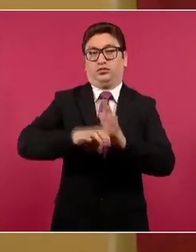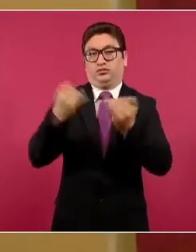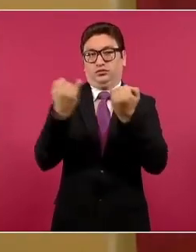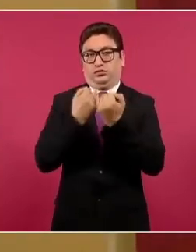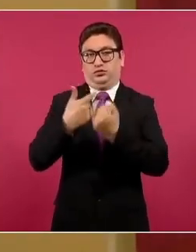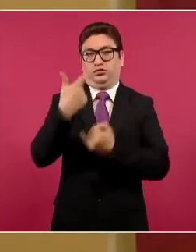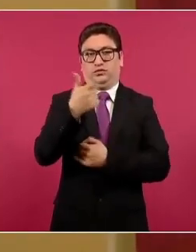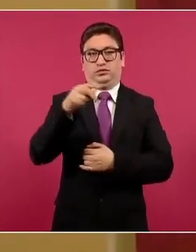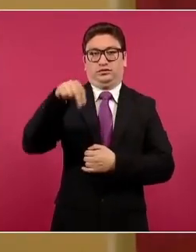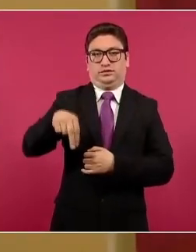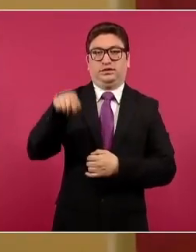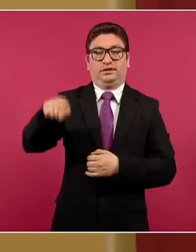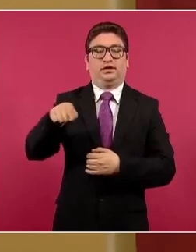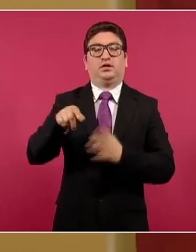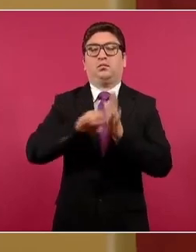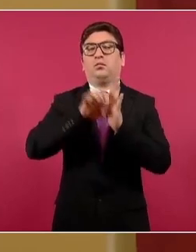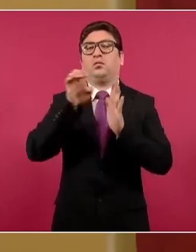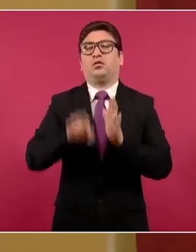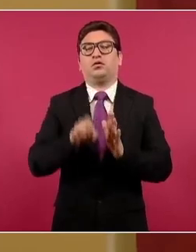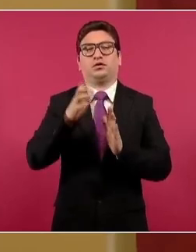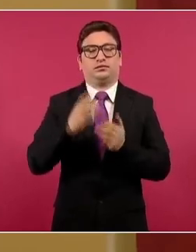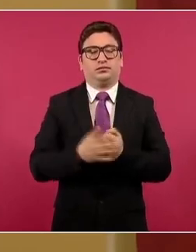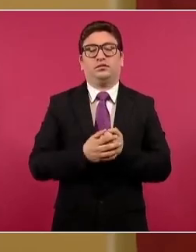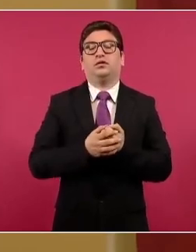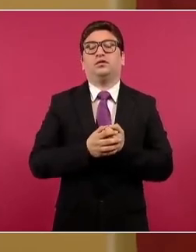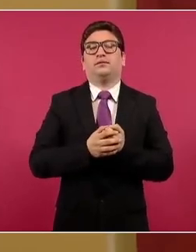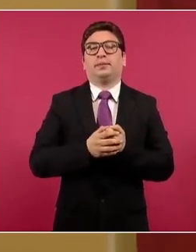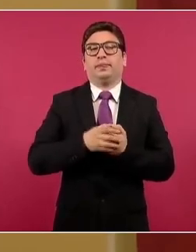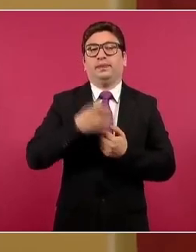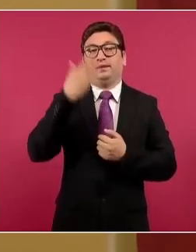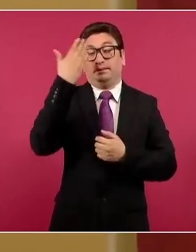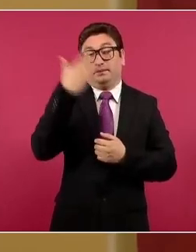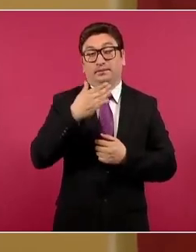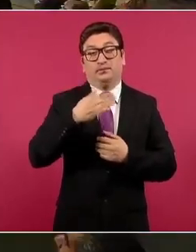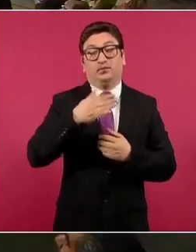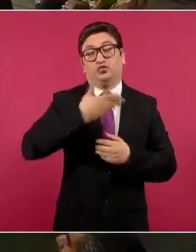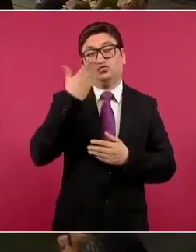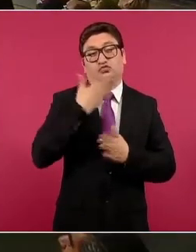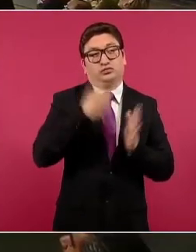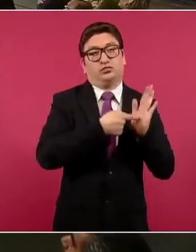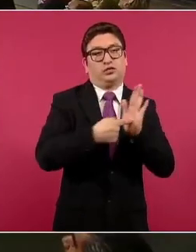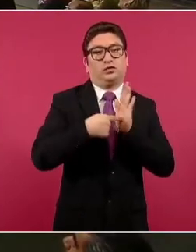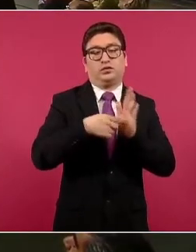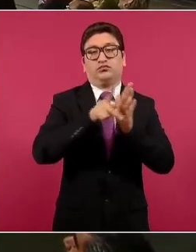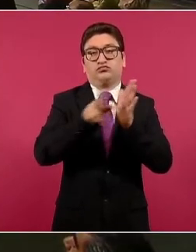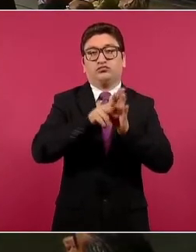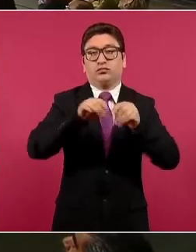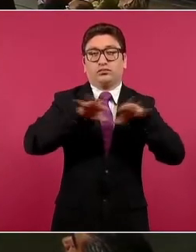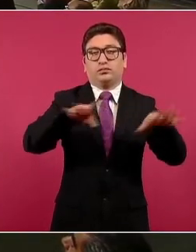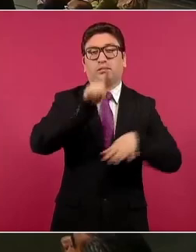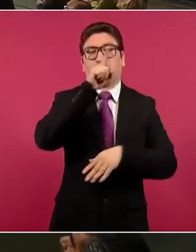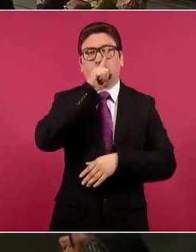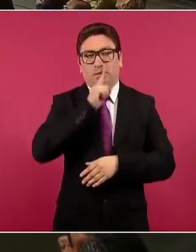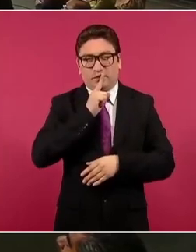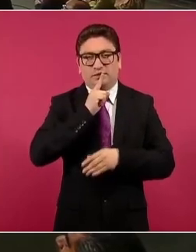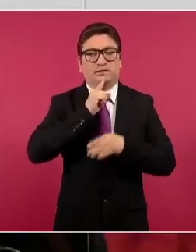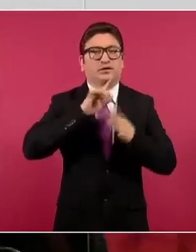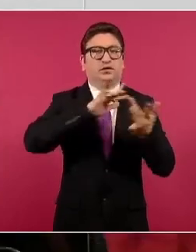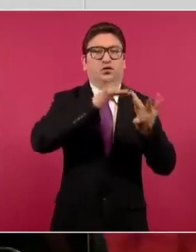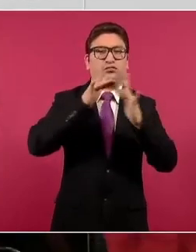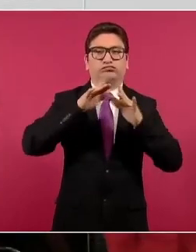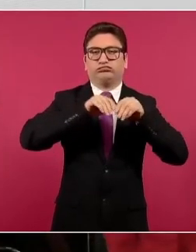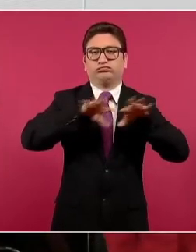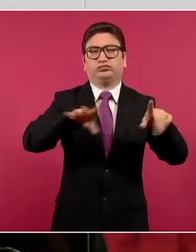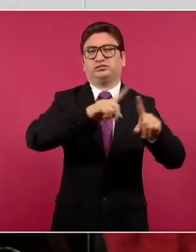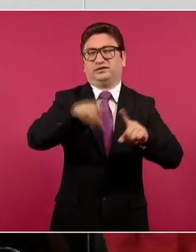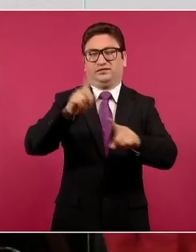Entre las obras que destacan en las mentiras de medios y que se difunden también en redes sociales,